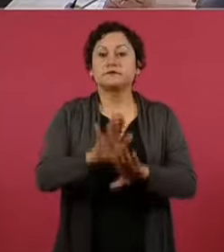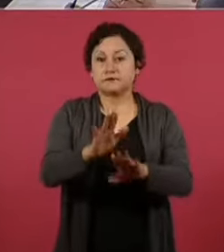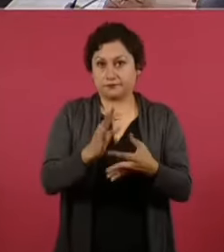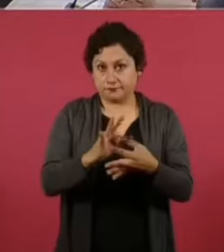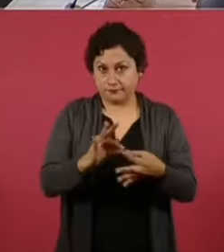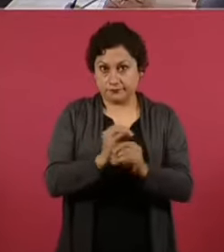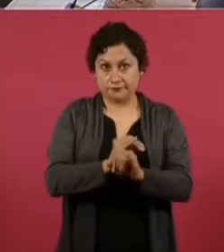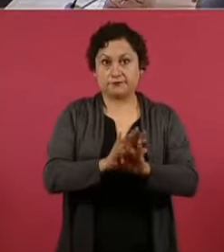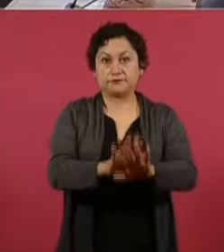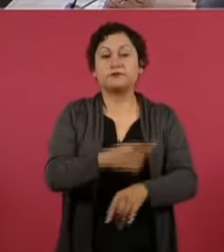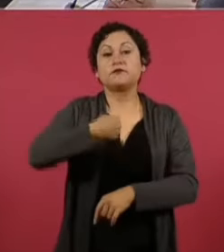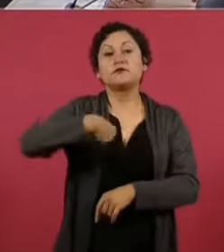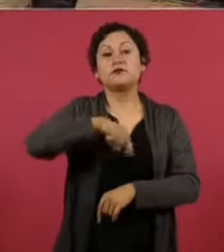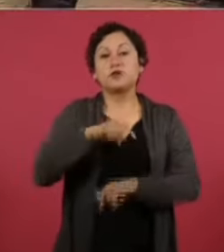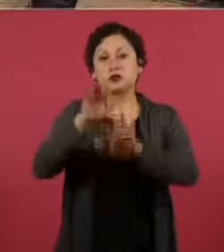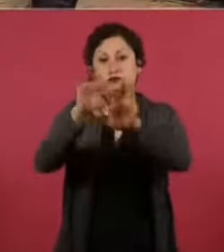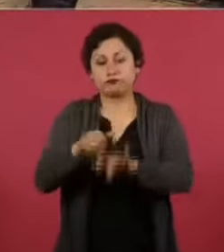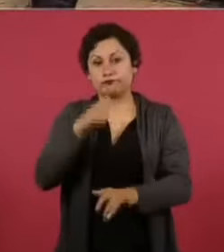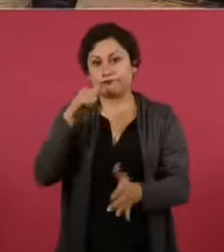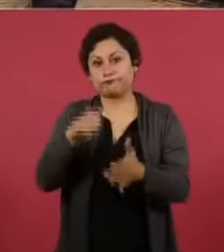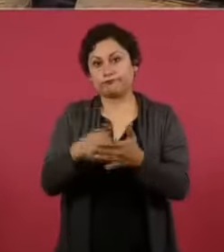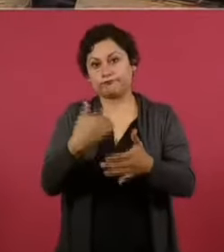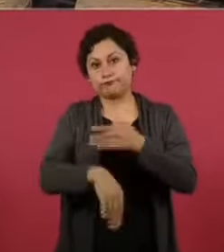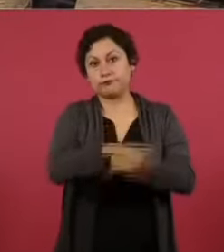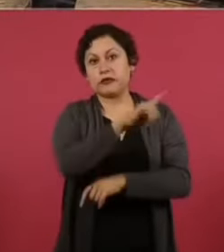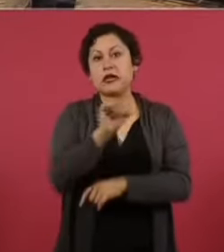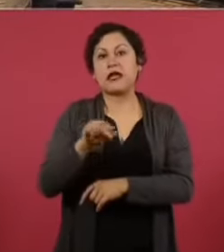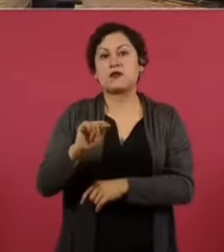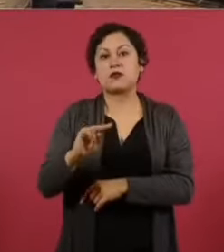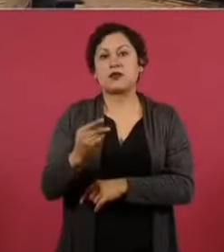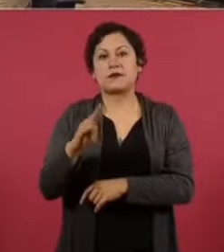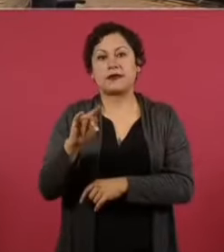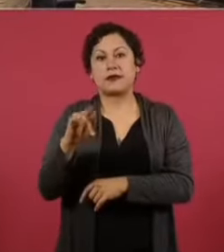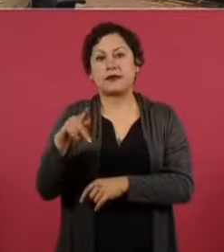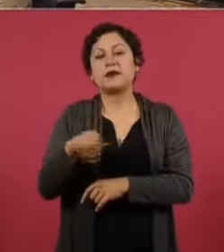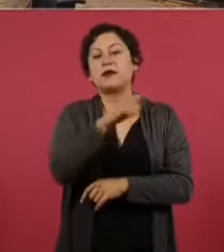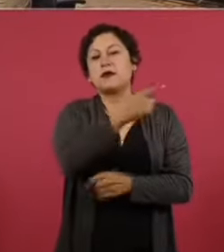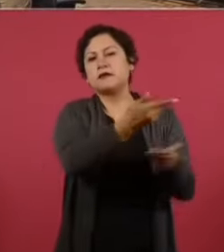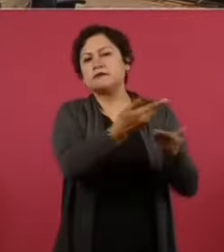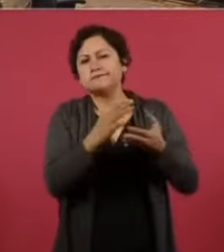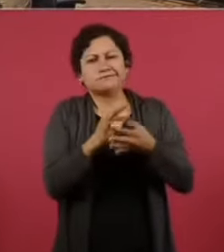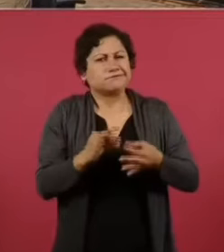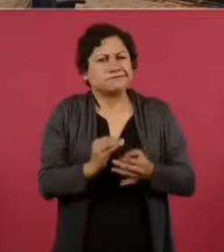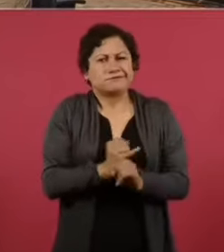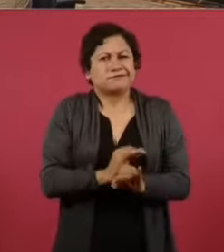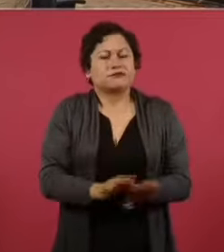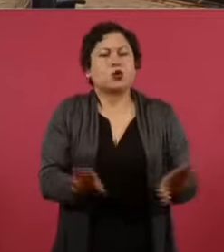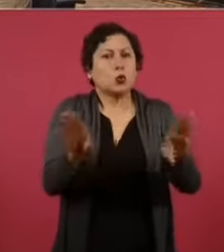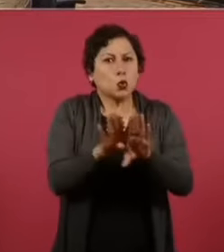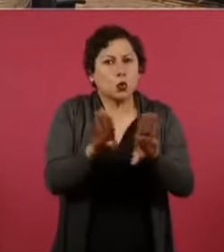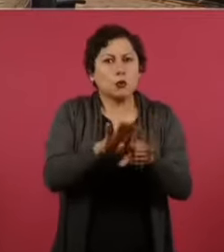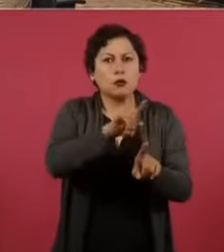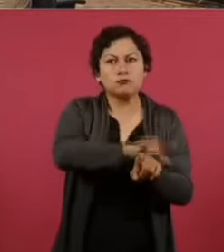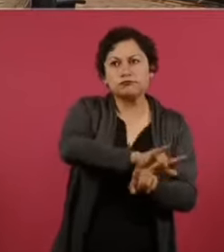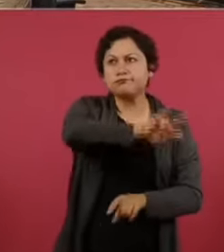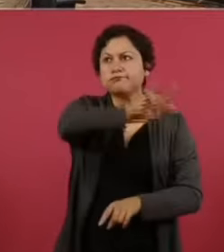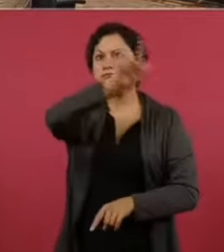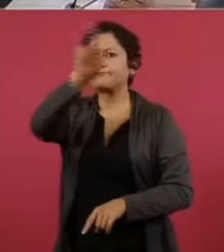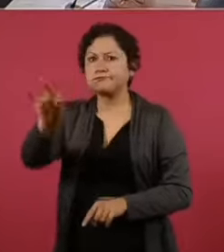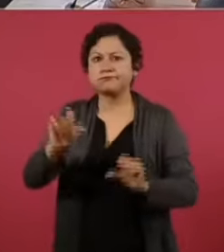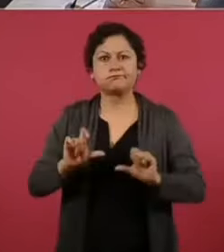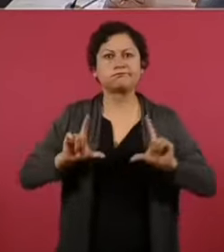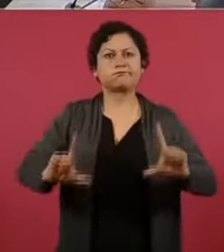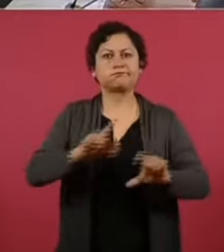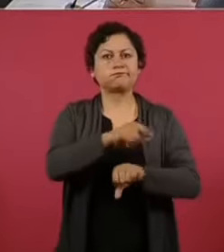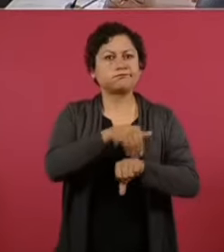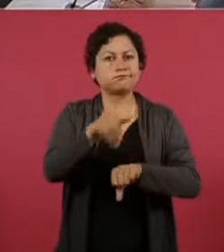Le mandamos una comunicación a Anthony Blinken pidiendo datos específicos de las circunstancias, el lugar de donde despegó el avión, la matrícula del avión,